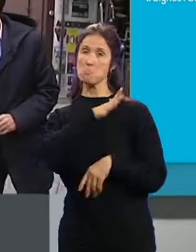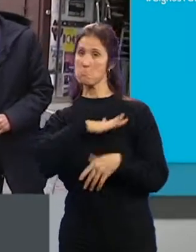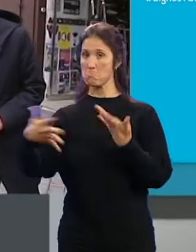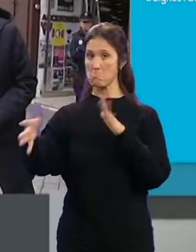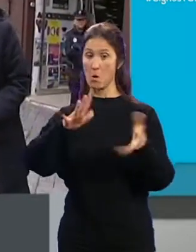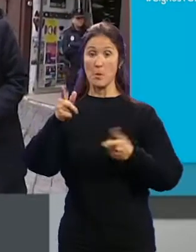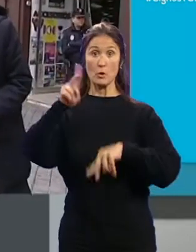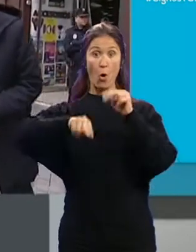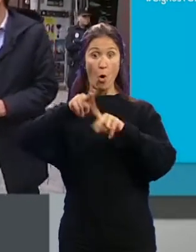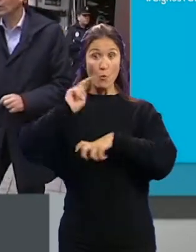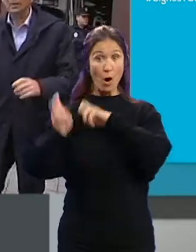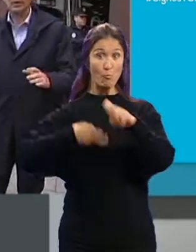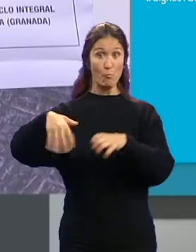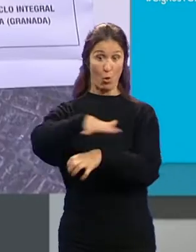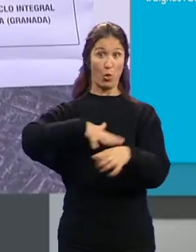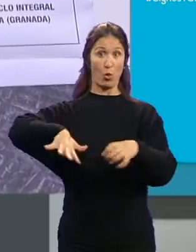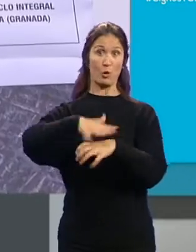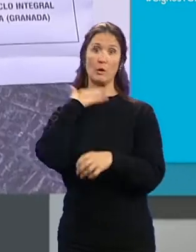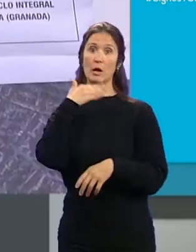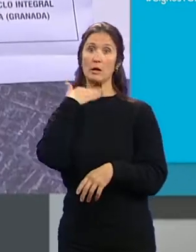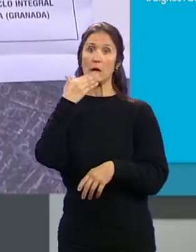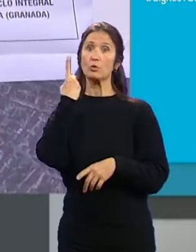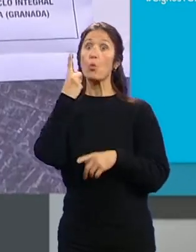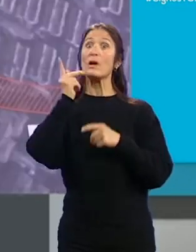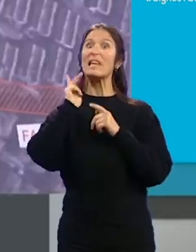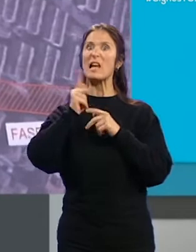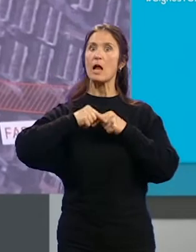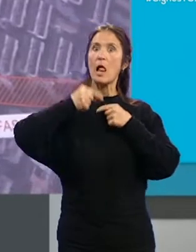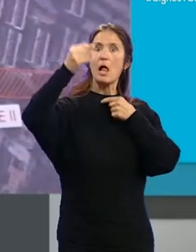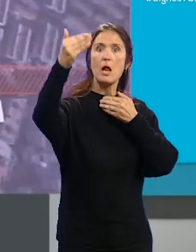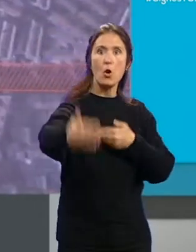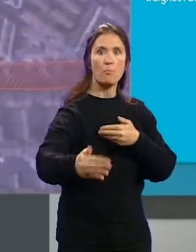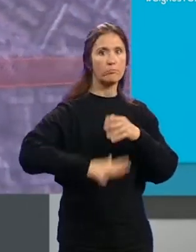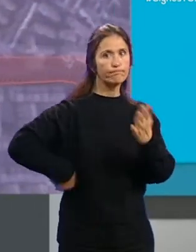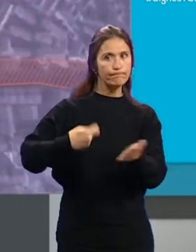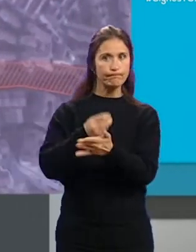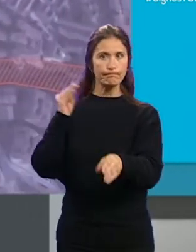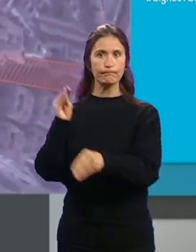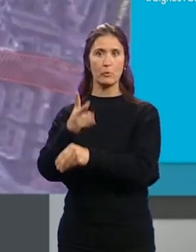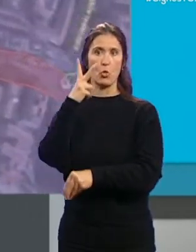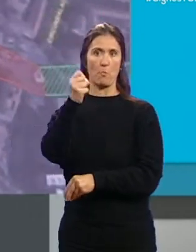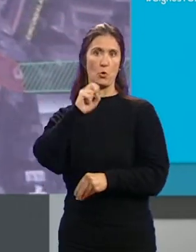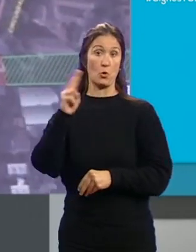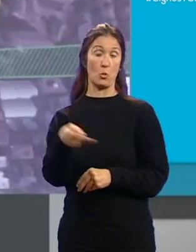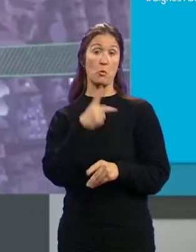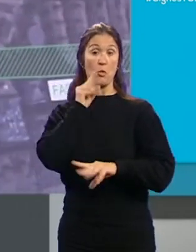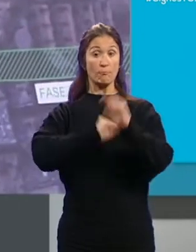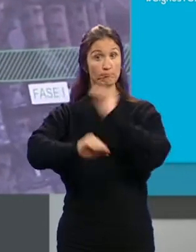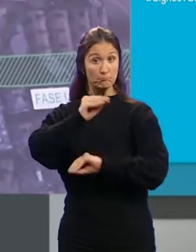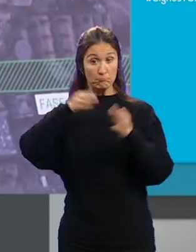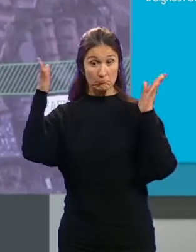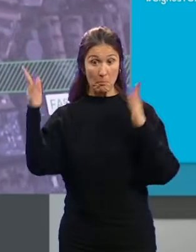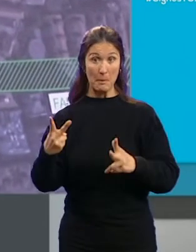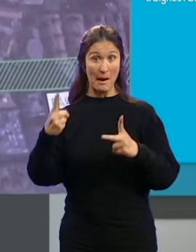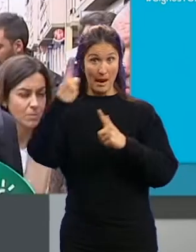obras de modernización de esta zona que comprenden cerca de un kilómetro... ...requieran una inversión de dos millones de euros. Mientras que la intervención en la